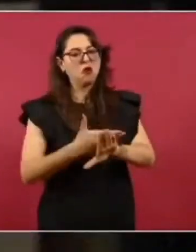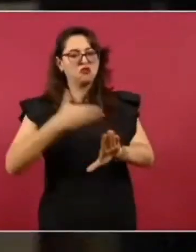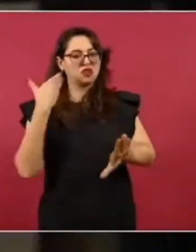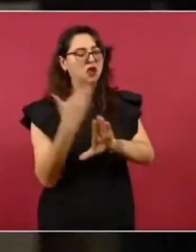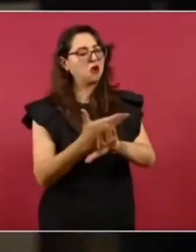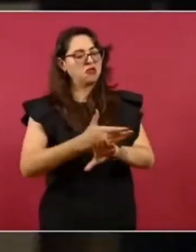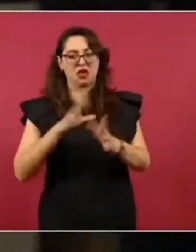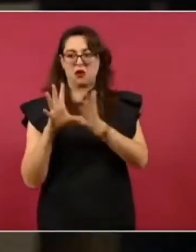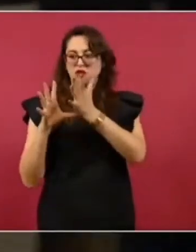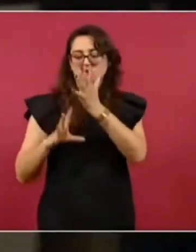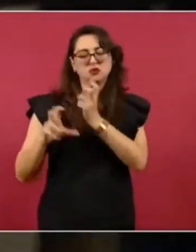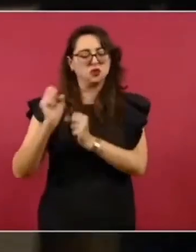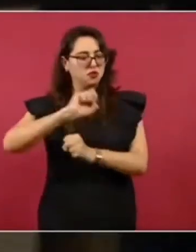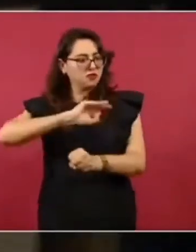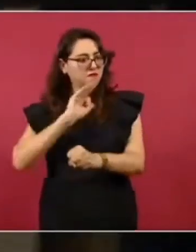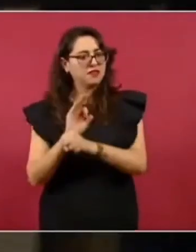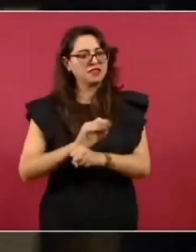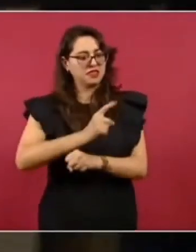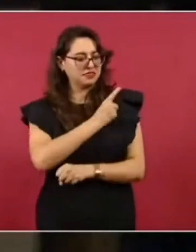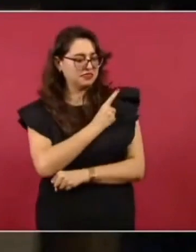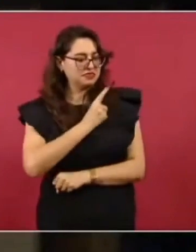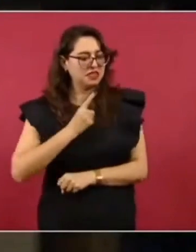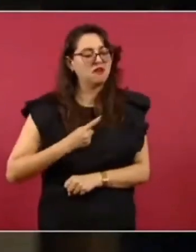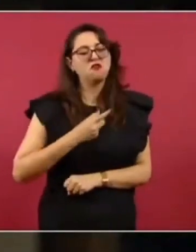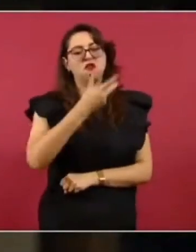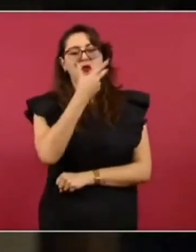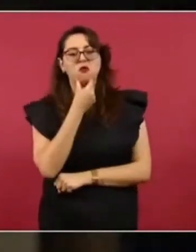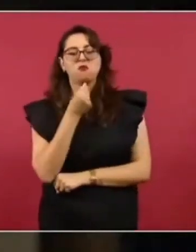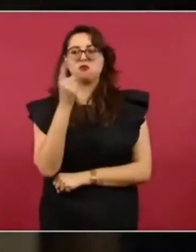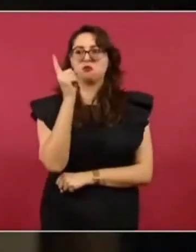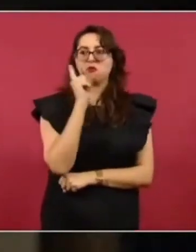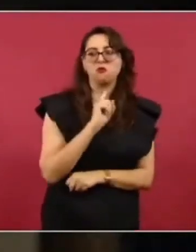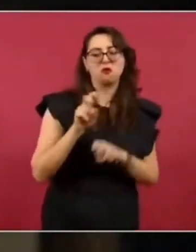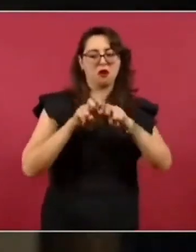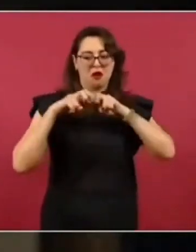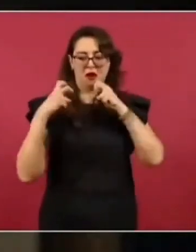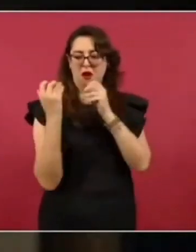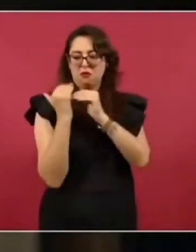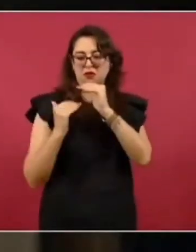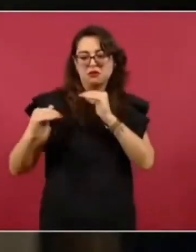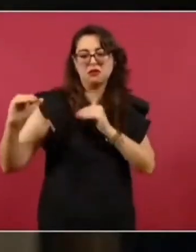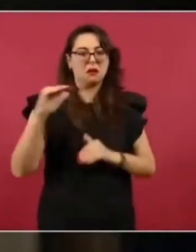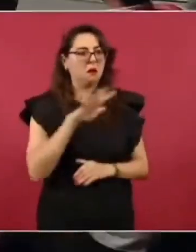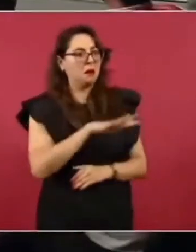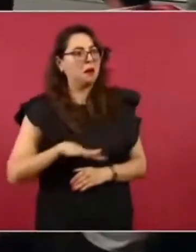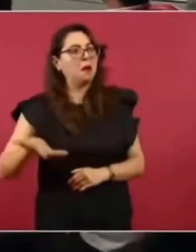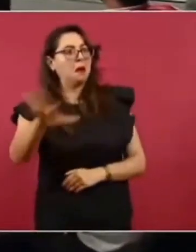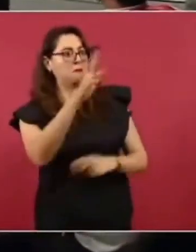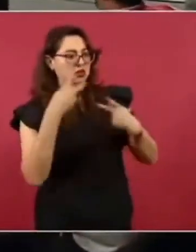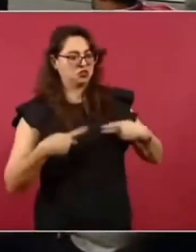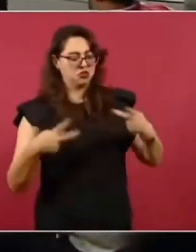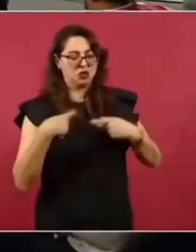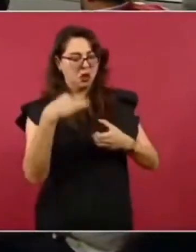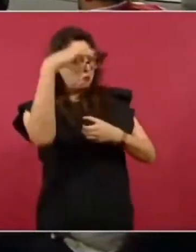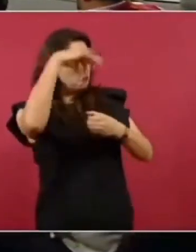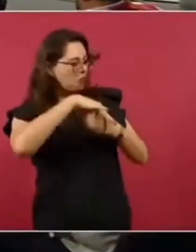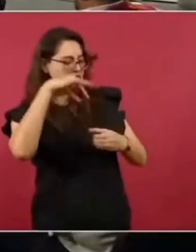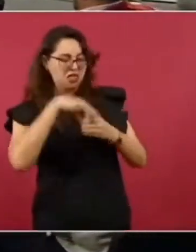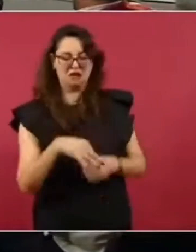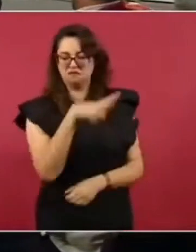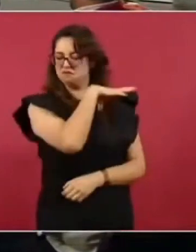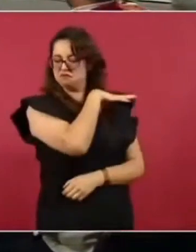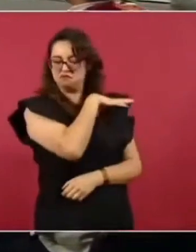rechazo a esta propuesta de que ministros y ministras sean elegidos por el voto popular. Sí, pues ellos